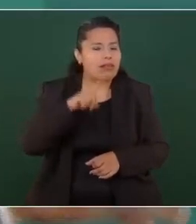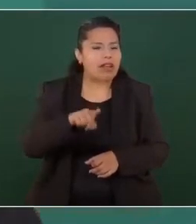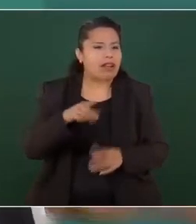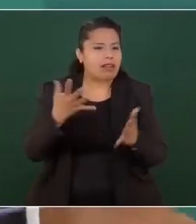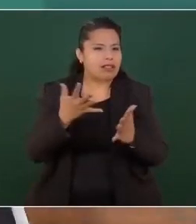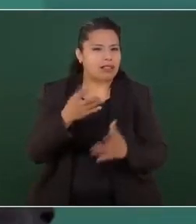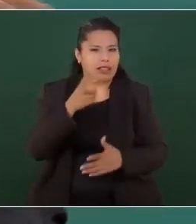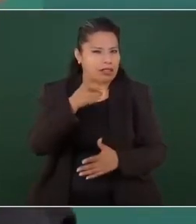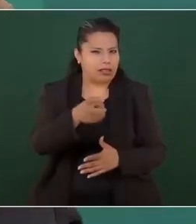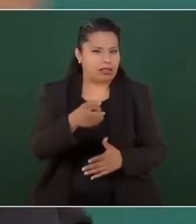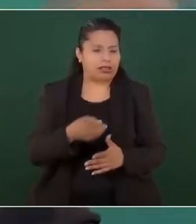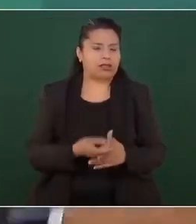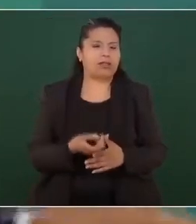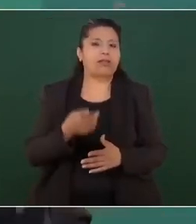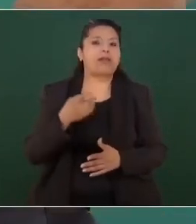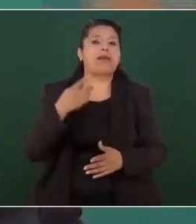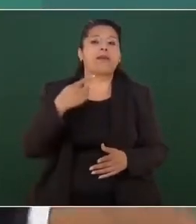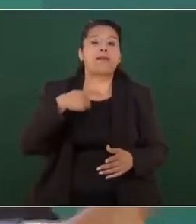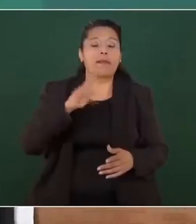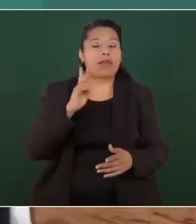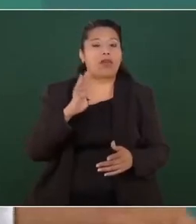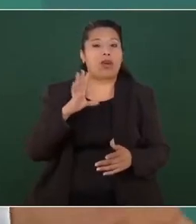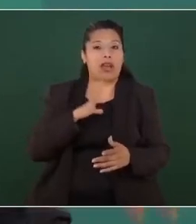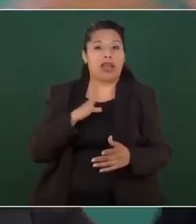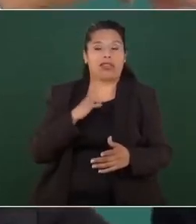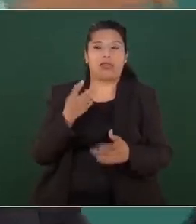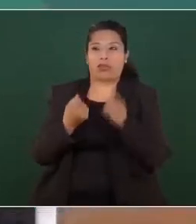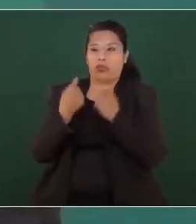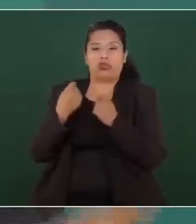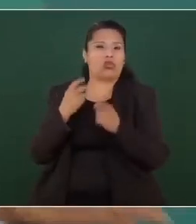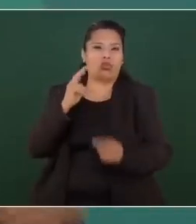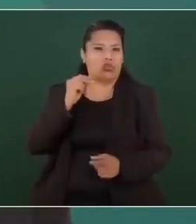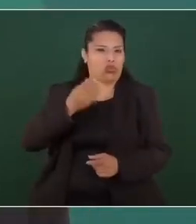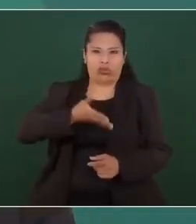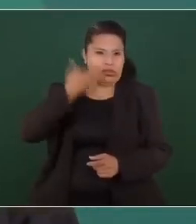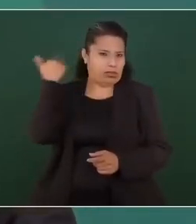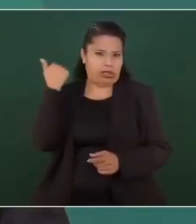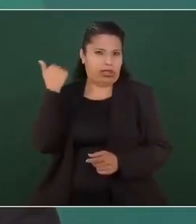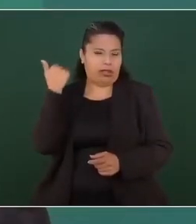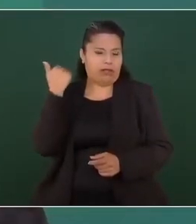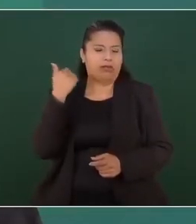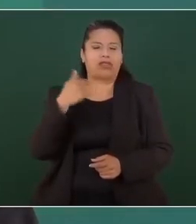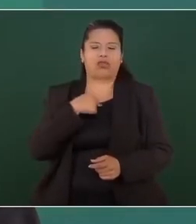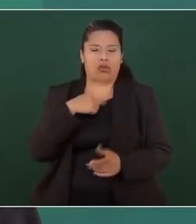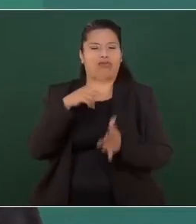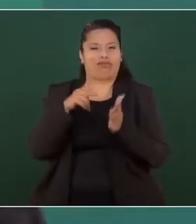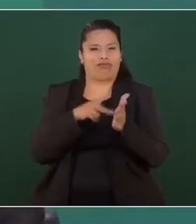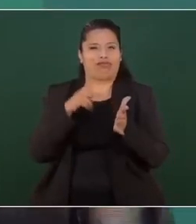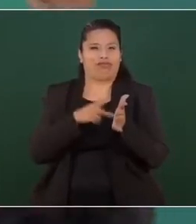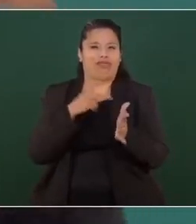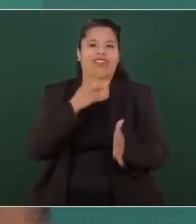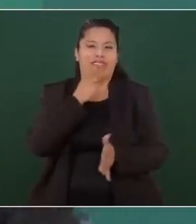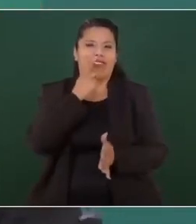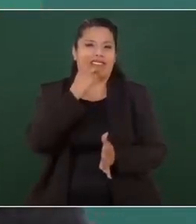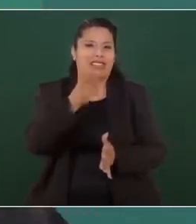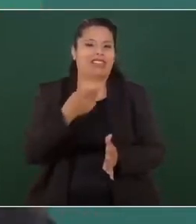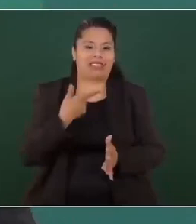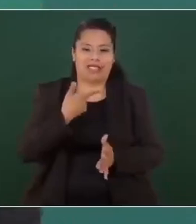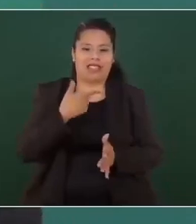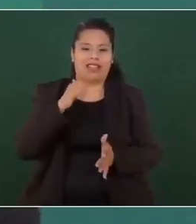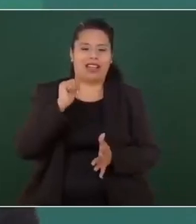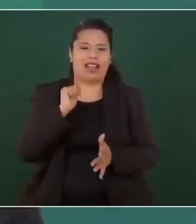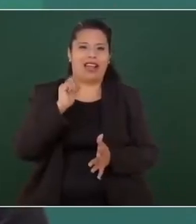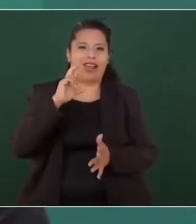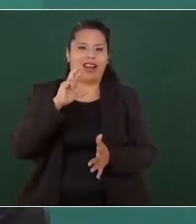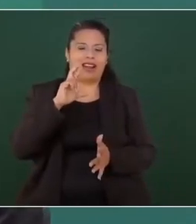Que no saben, ayer lo repito, de que García Luna, el